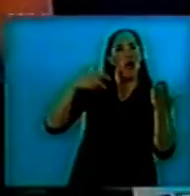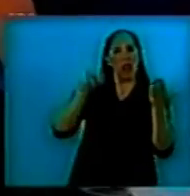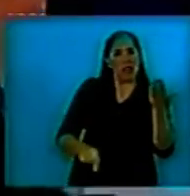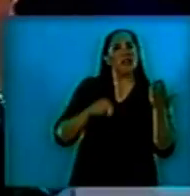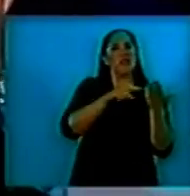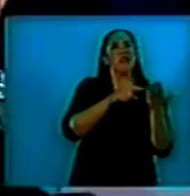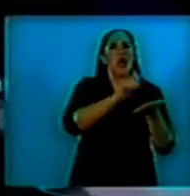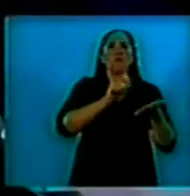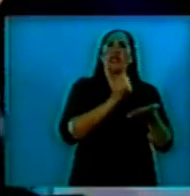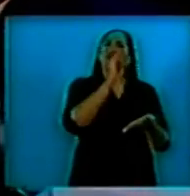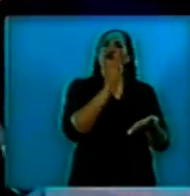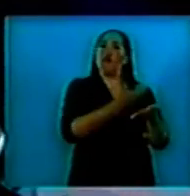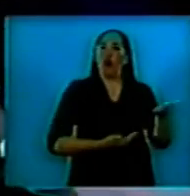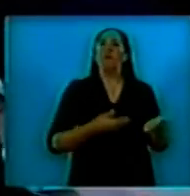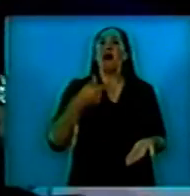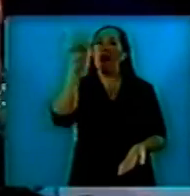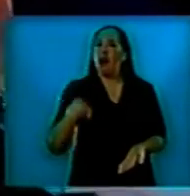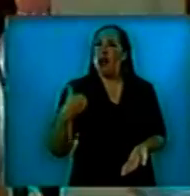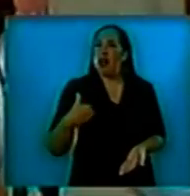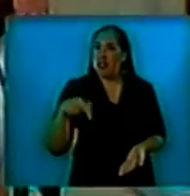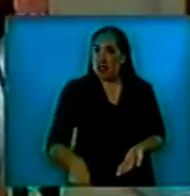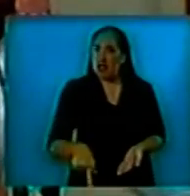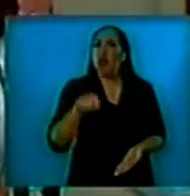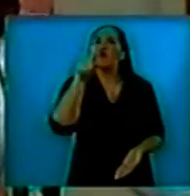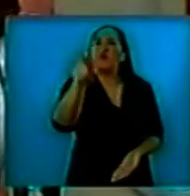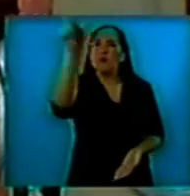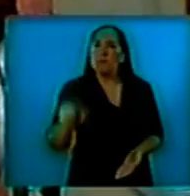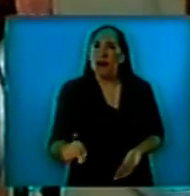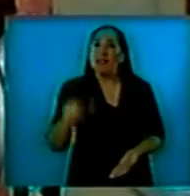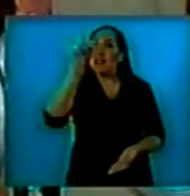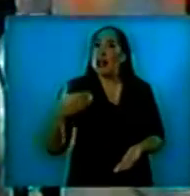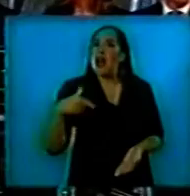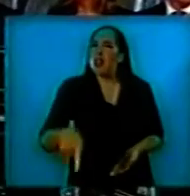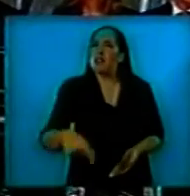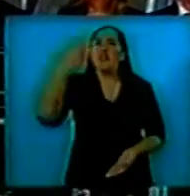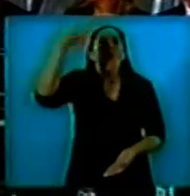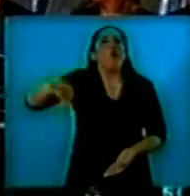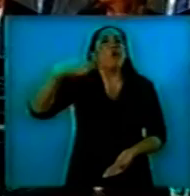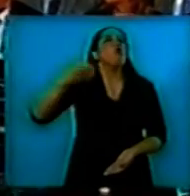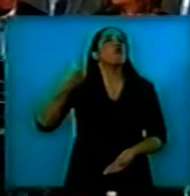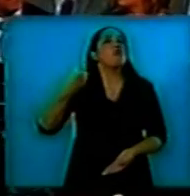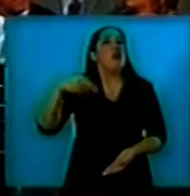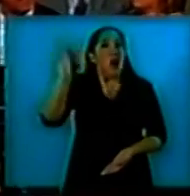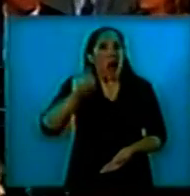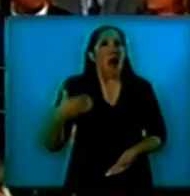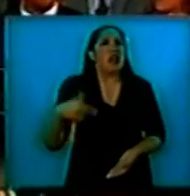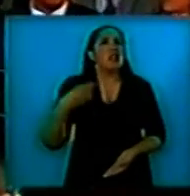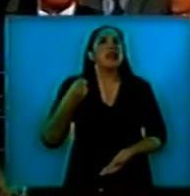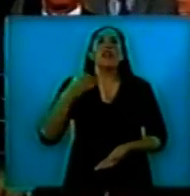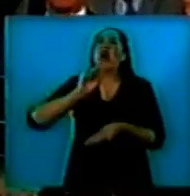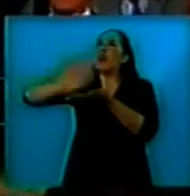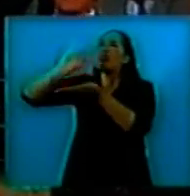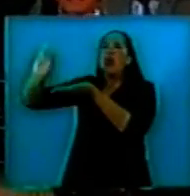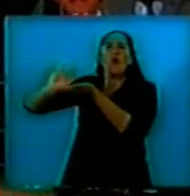país, tu país, la República Argentina, es el único país que ha descendido en